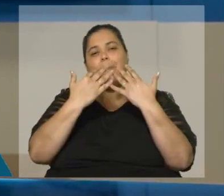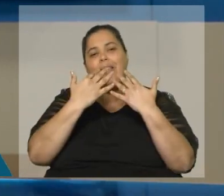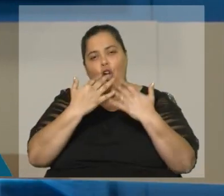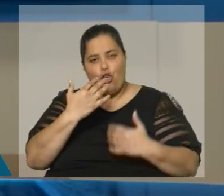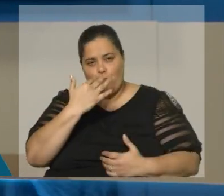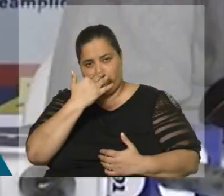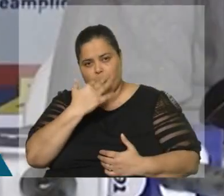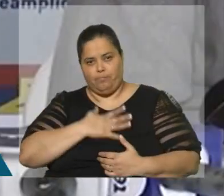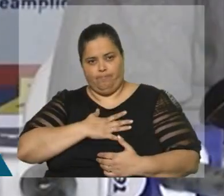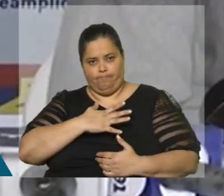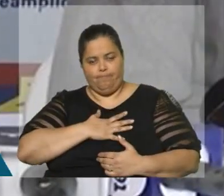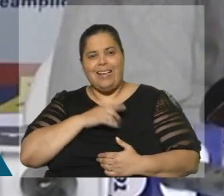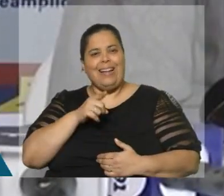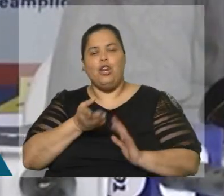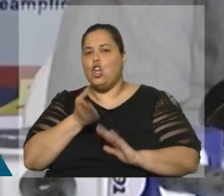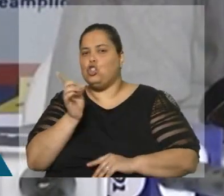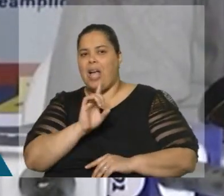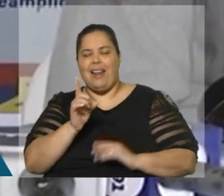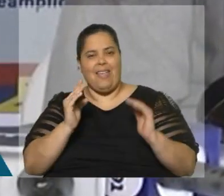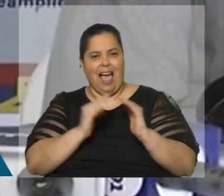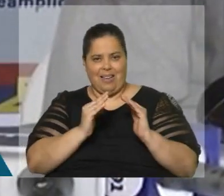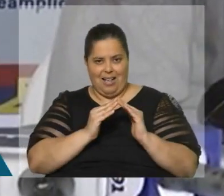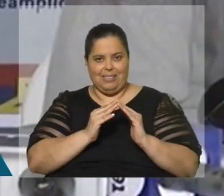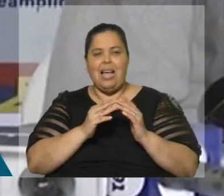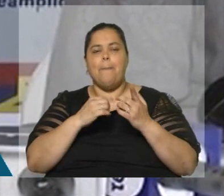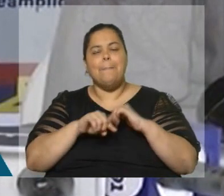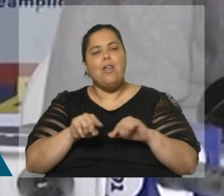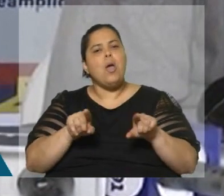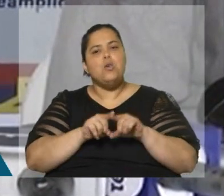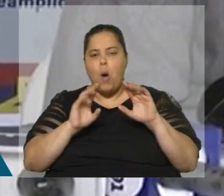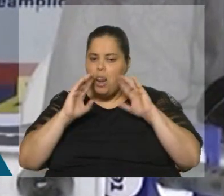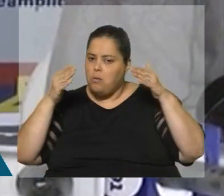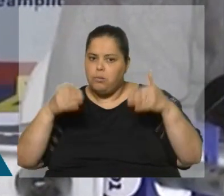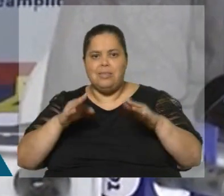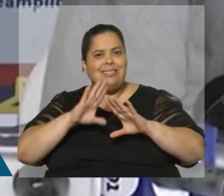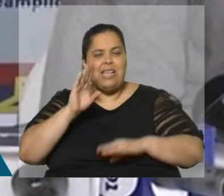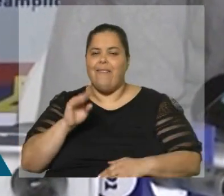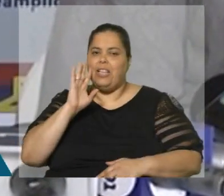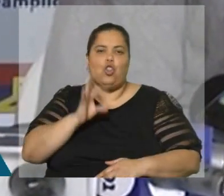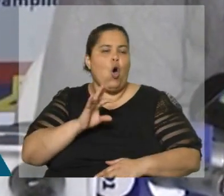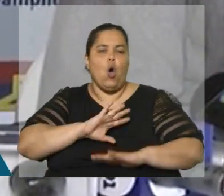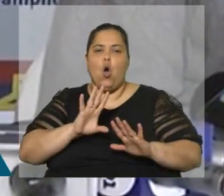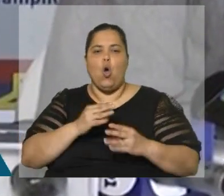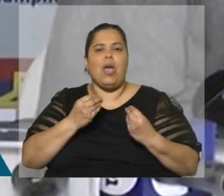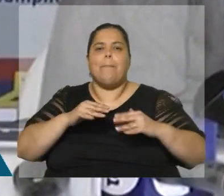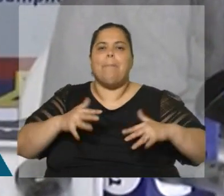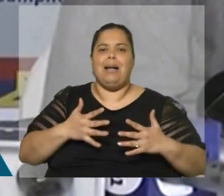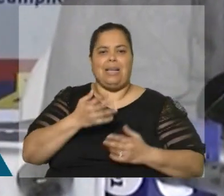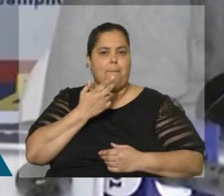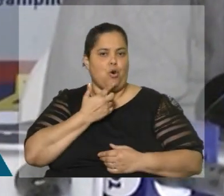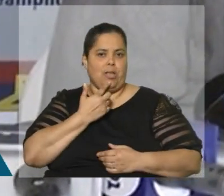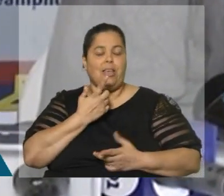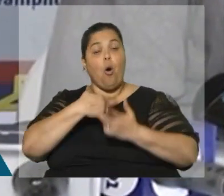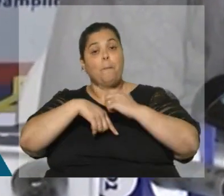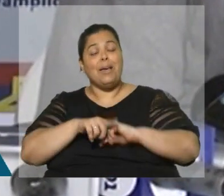prácticamente no sale de la casa, aunque está totalmente compenetrado con lo que ocurre en materia política. La renuncia de Astori